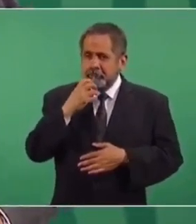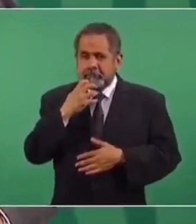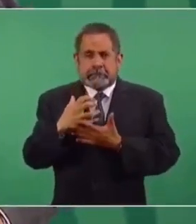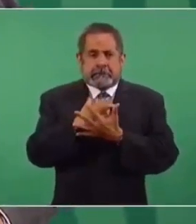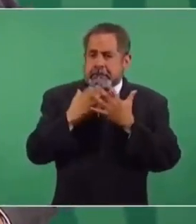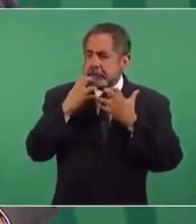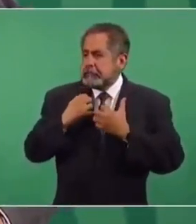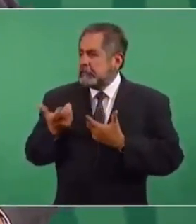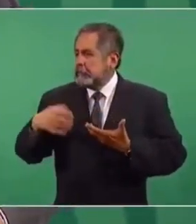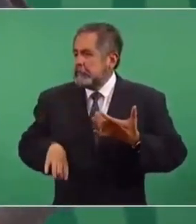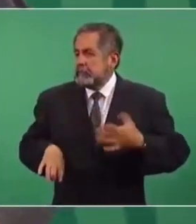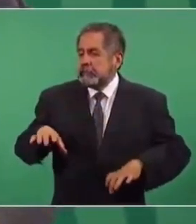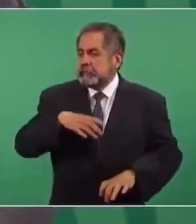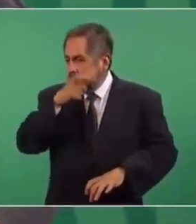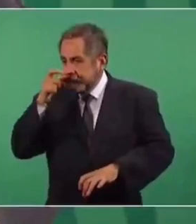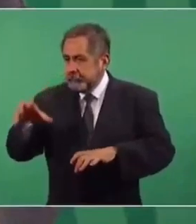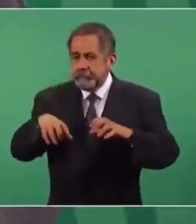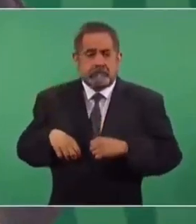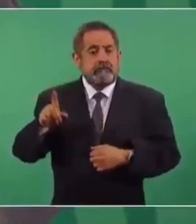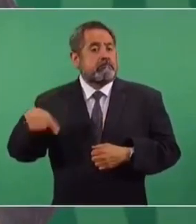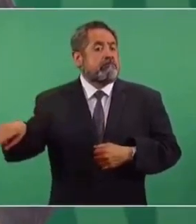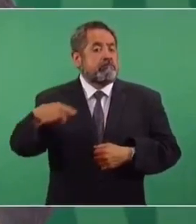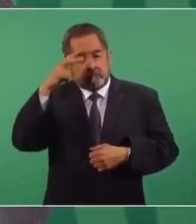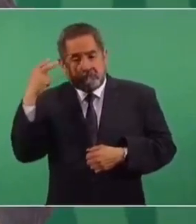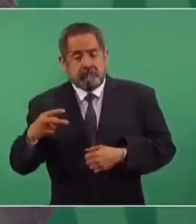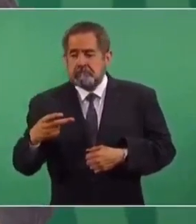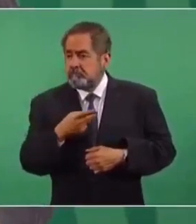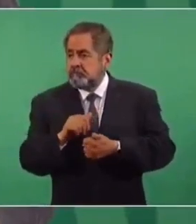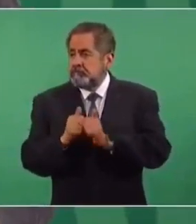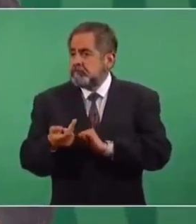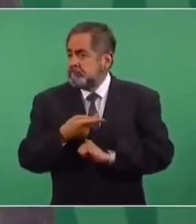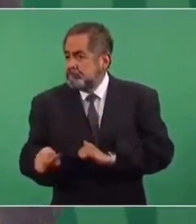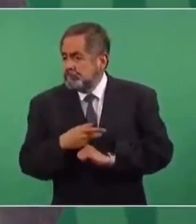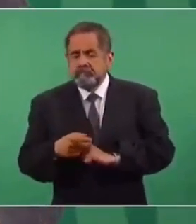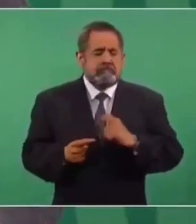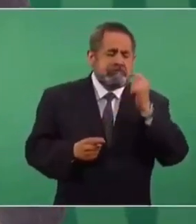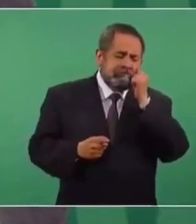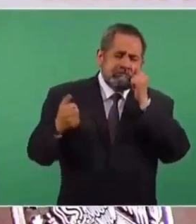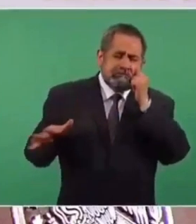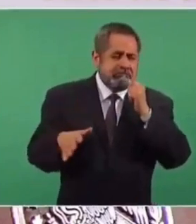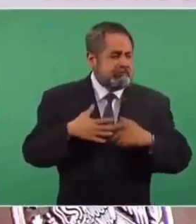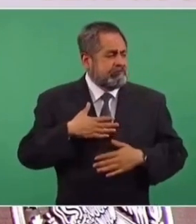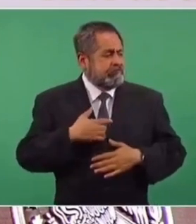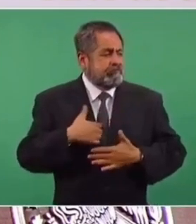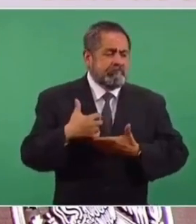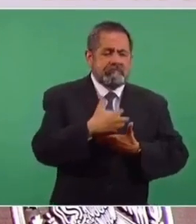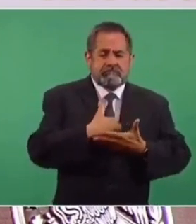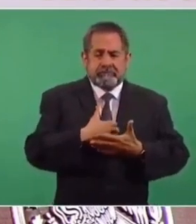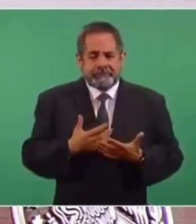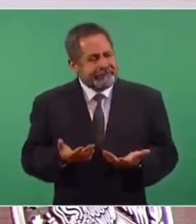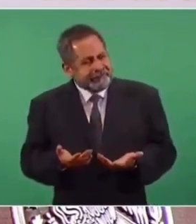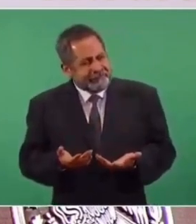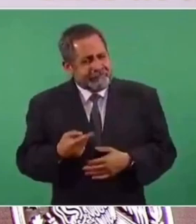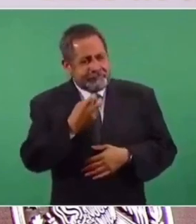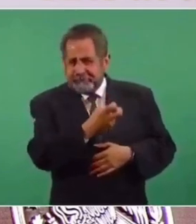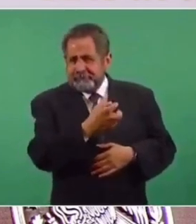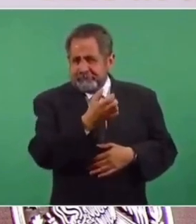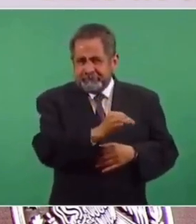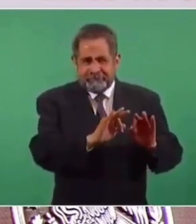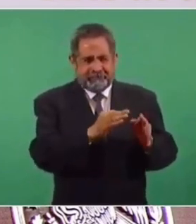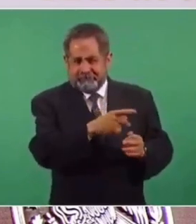empobrezcan a millones de mexicanos y no les importa ni siquiera que por esa actitud